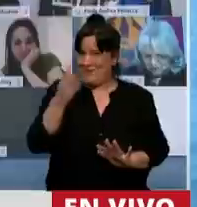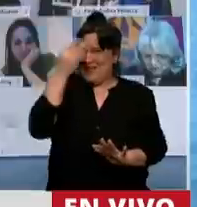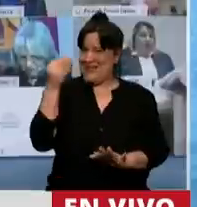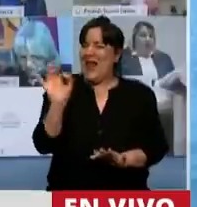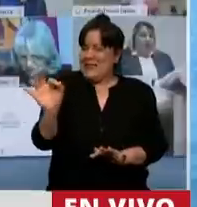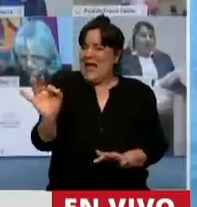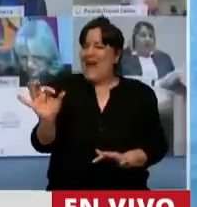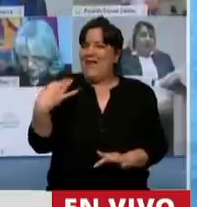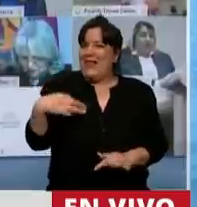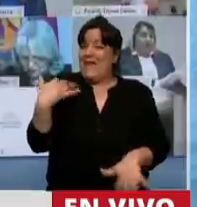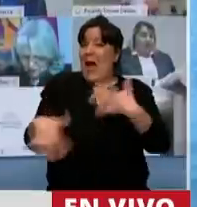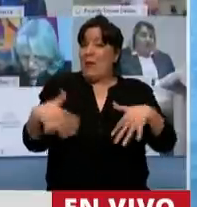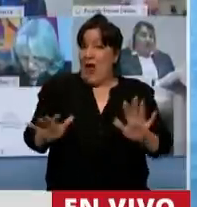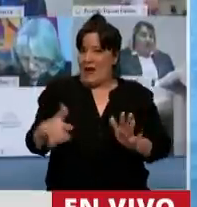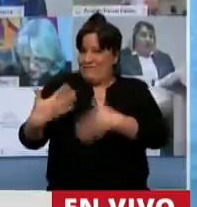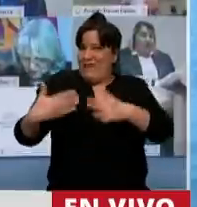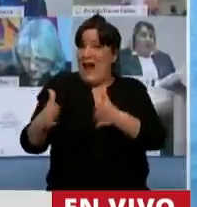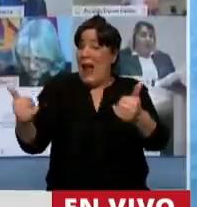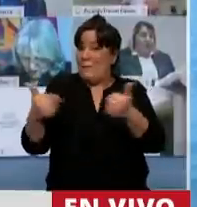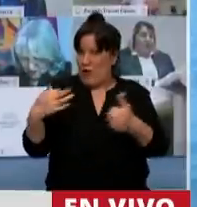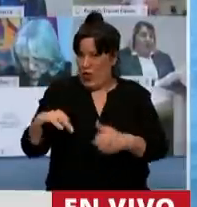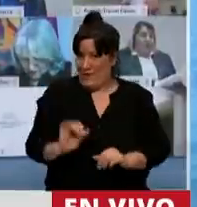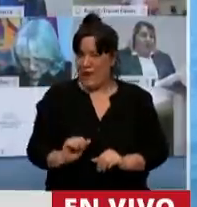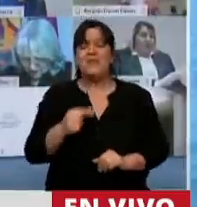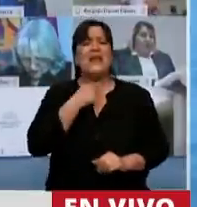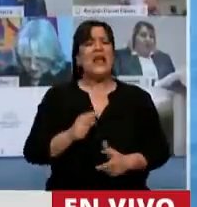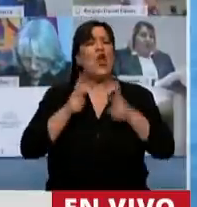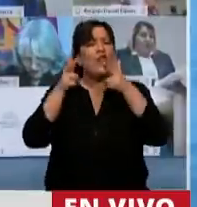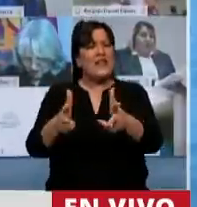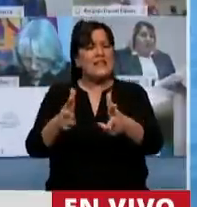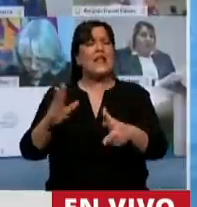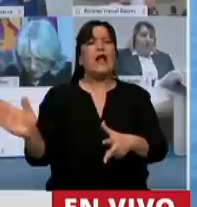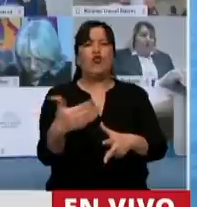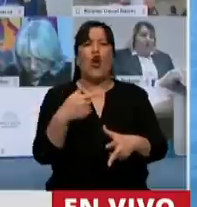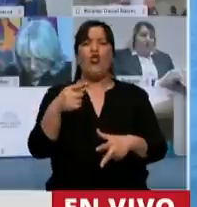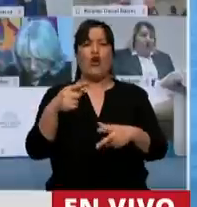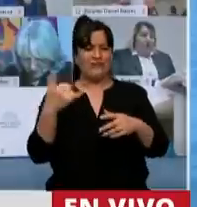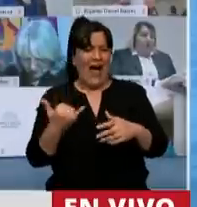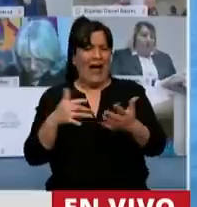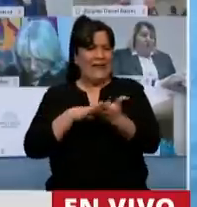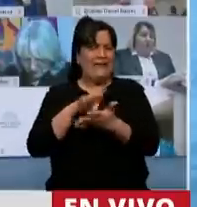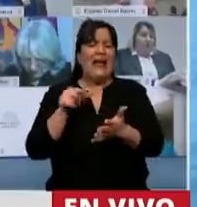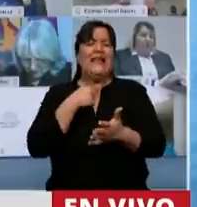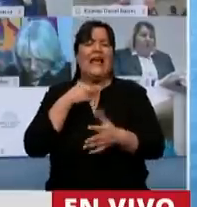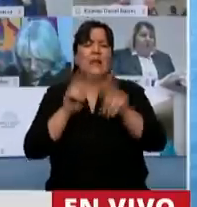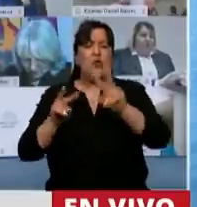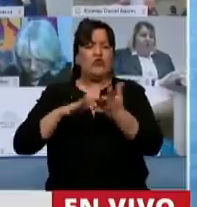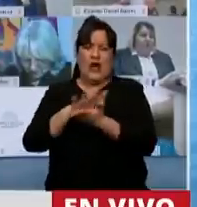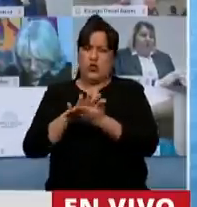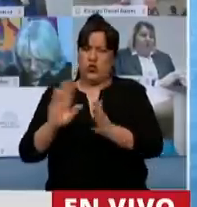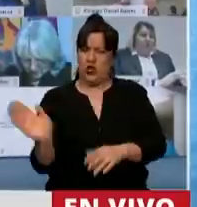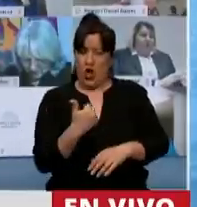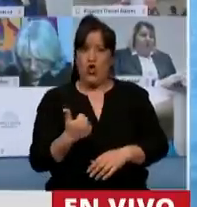Sabe que se tiene que apurar. Y quiero hacer una mención a toda esta irregularidad que nos quieran llevar. Cuando votamos